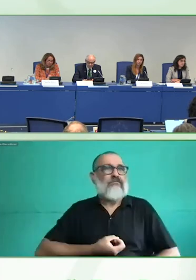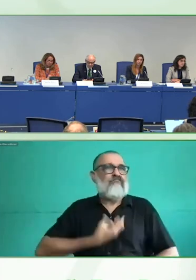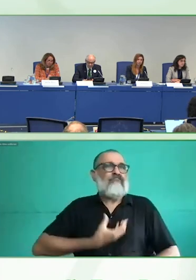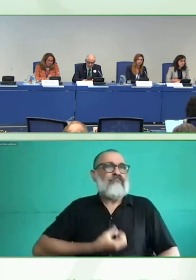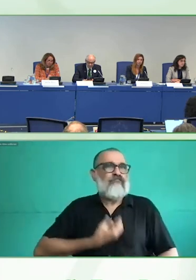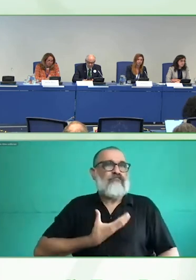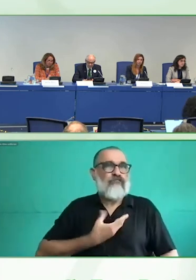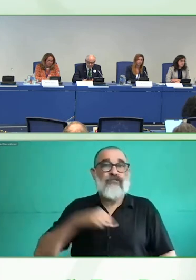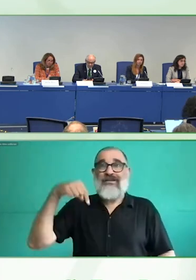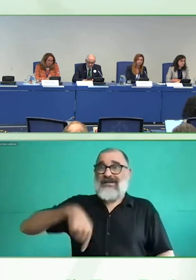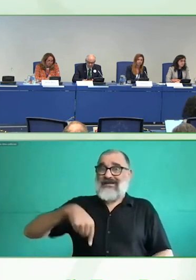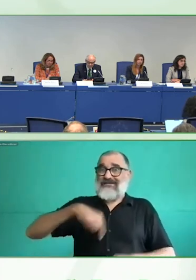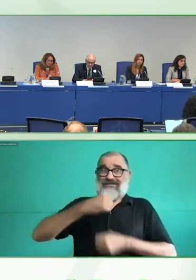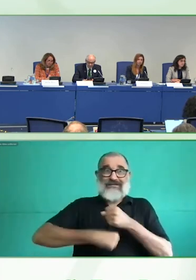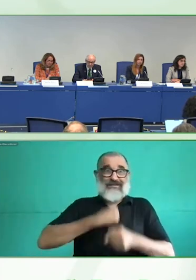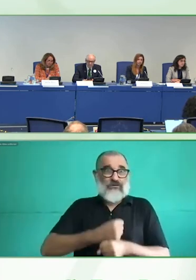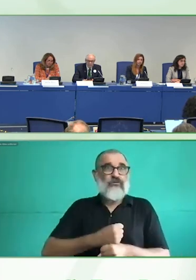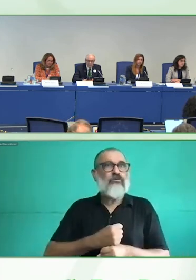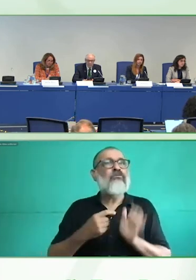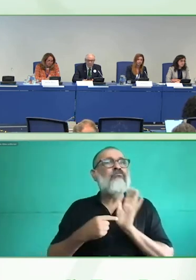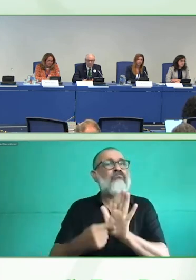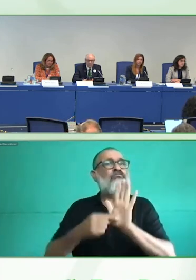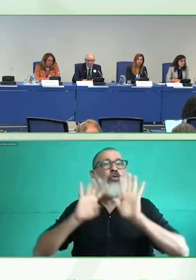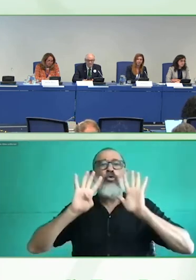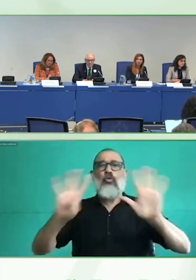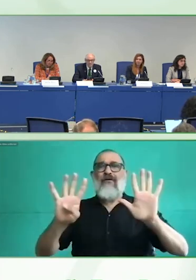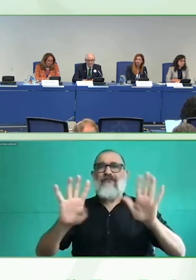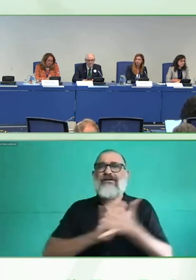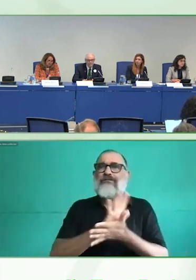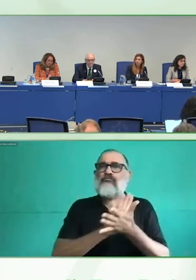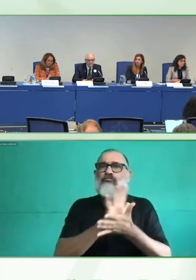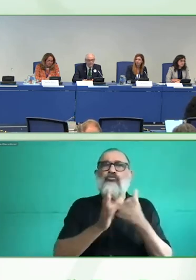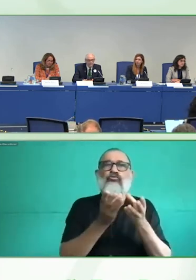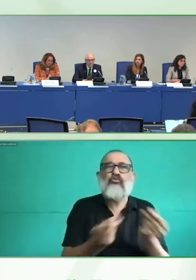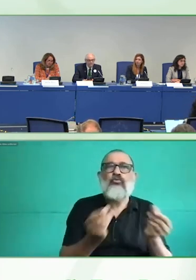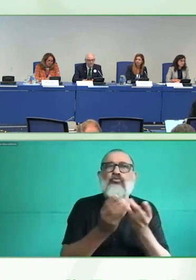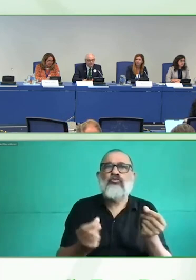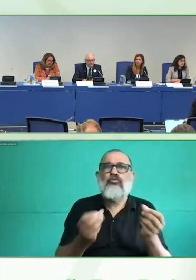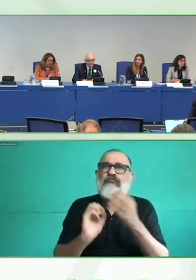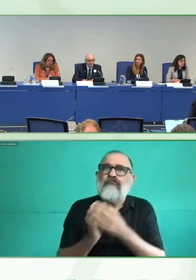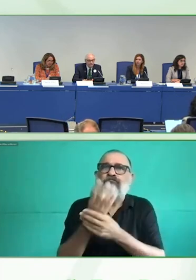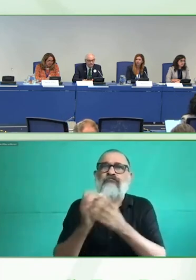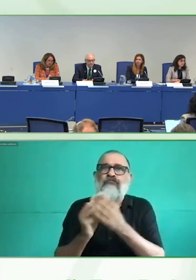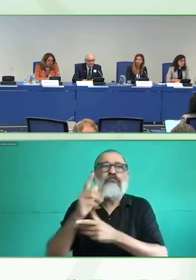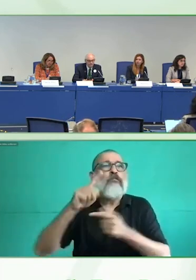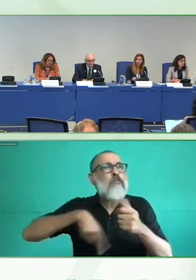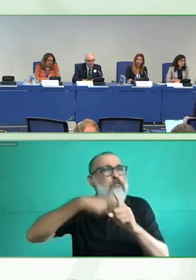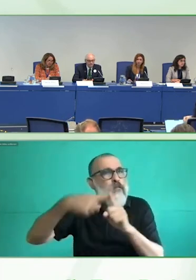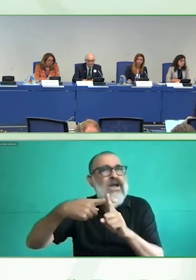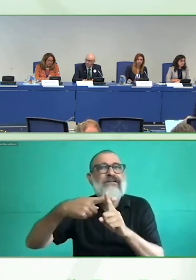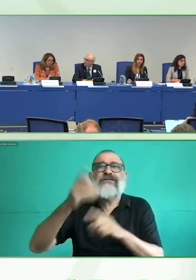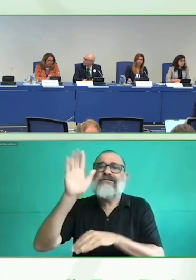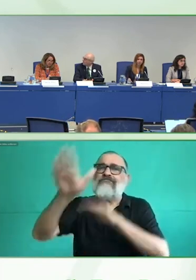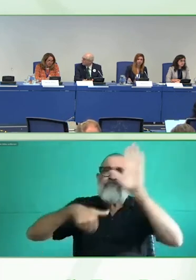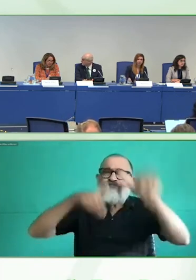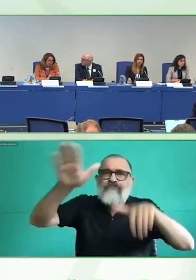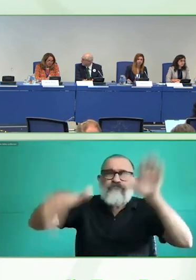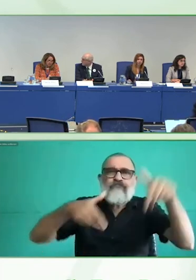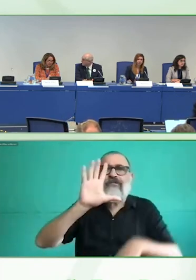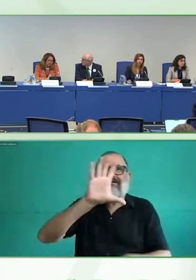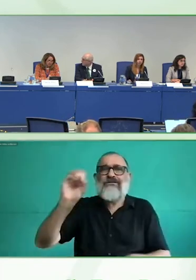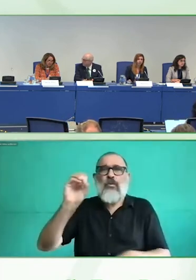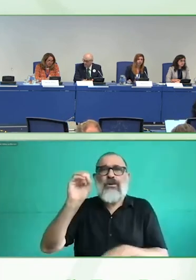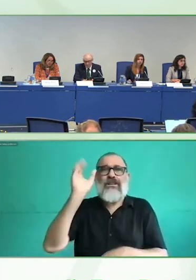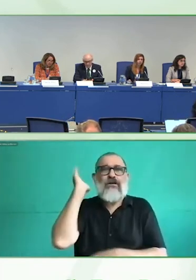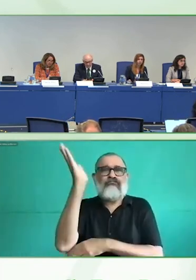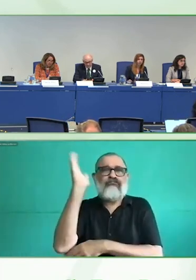tópicos contenidos en la Convención de los Derechos de las Personas con Discapacidad de las Naciones Unidas, donde el desafío y el objetivo por el que todos y todas